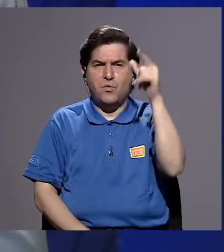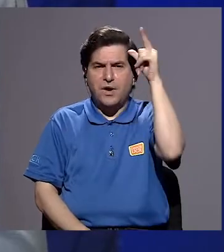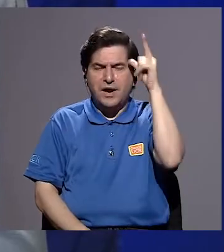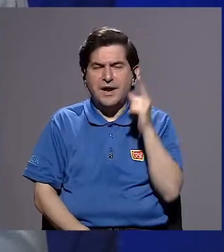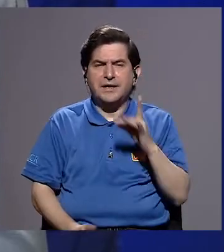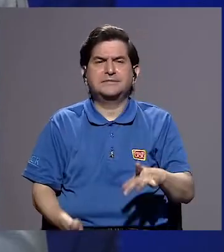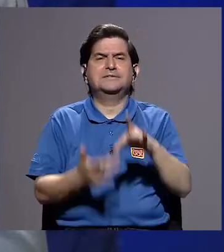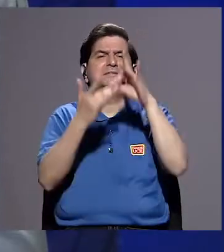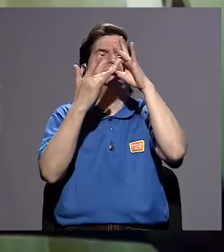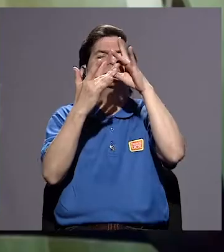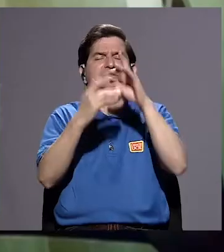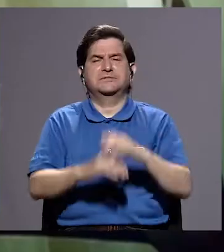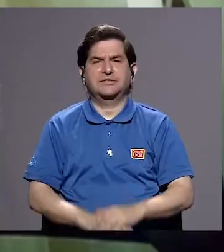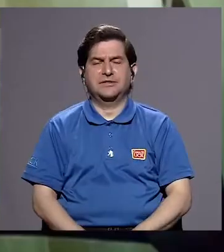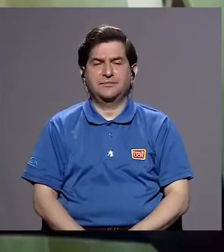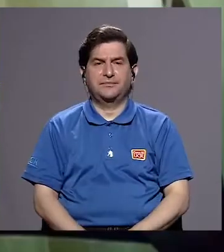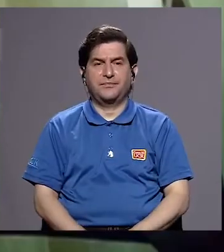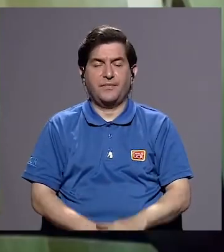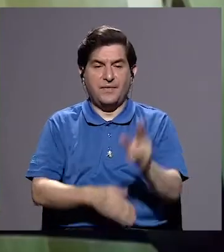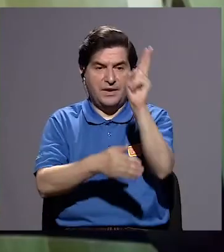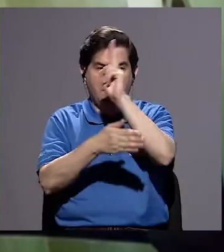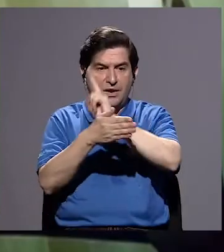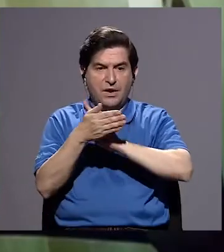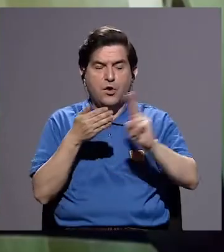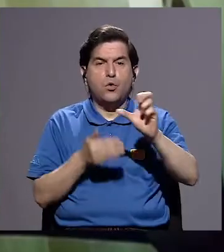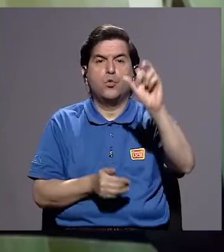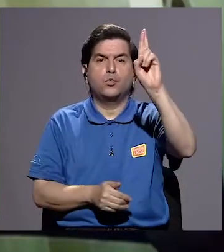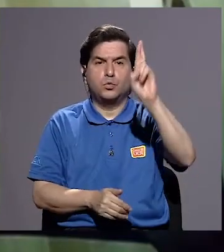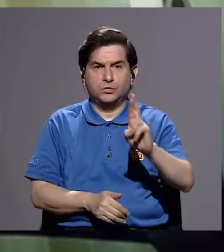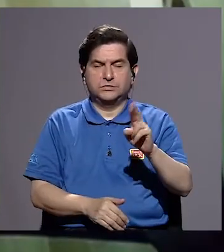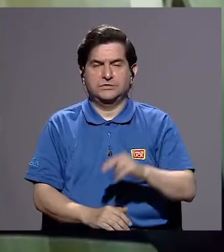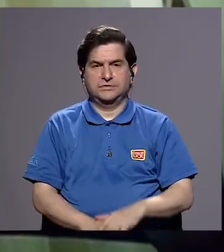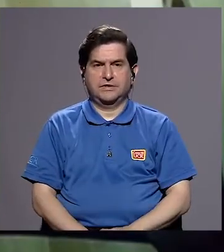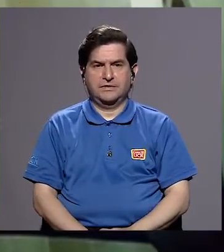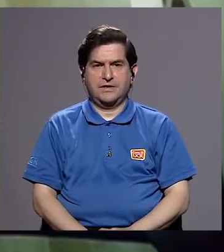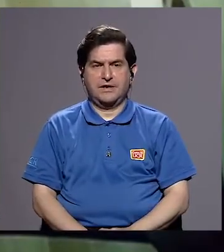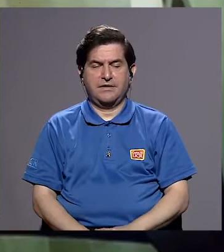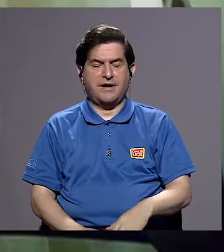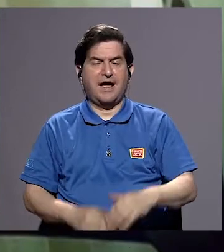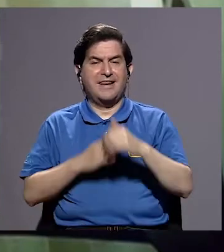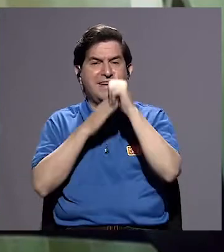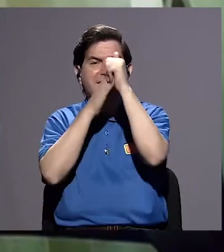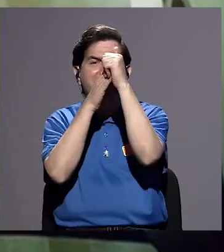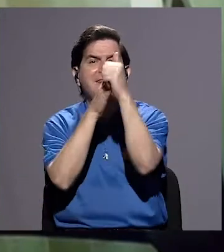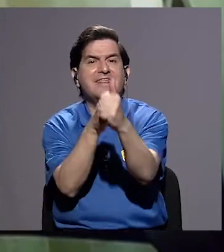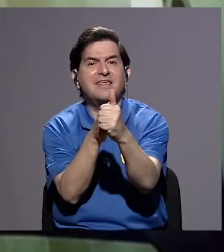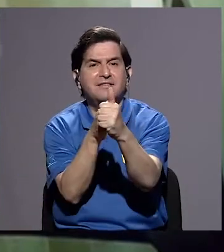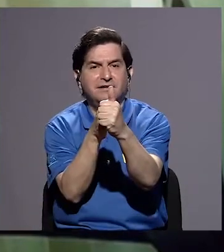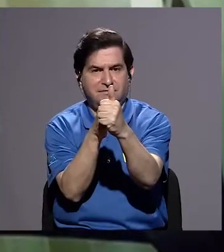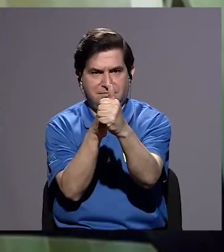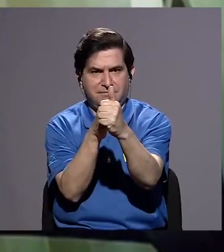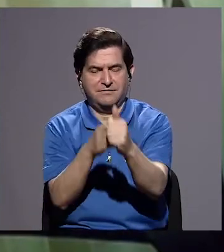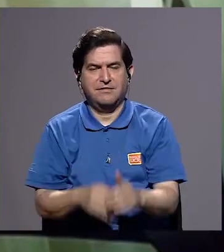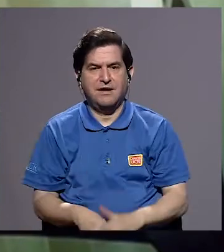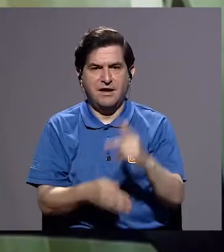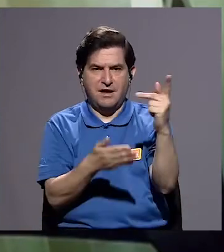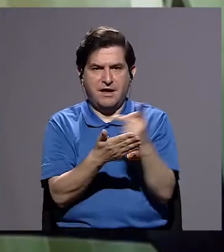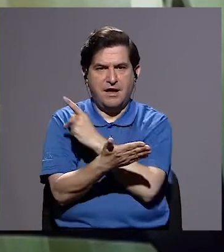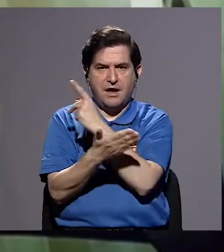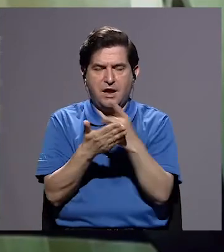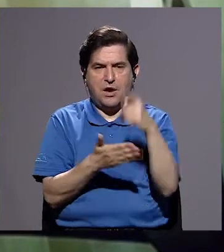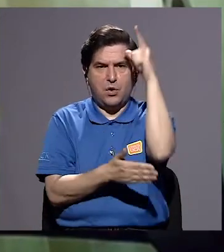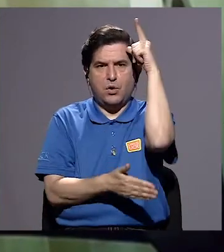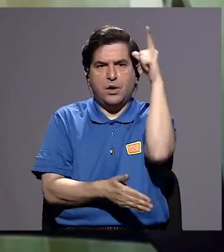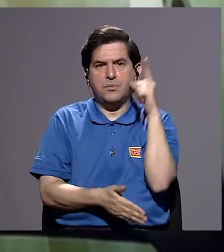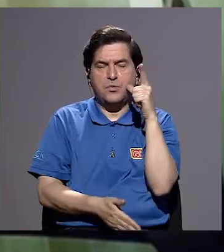particularmente? Bueno, la Universidad de Costa Rica ha sido pionera en la provincia